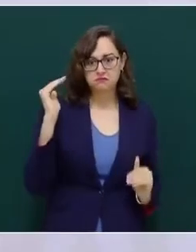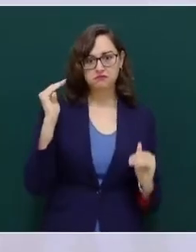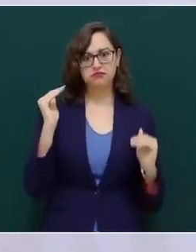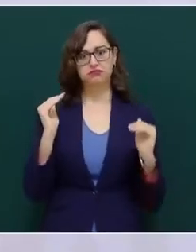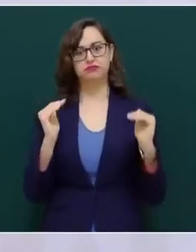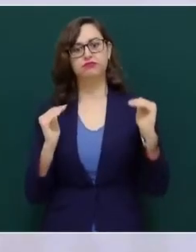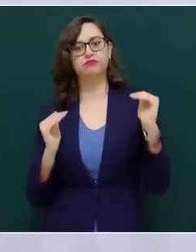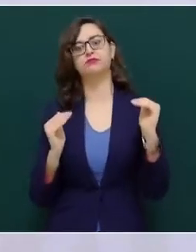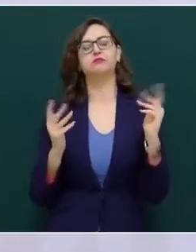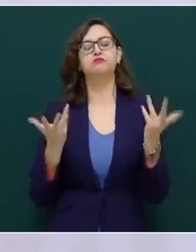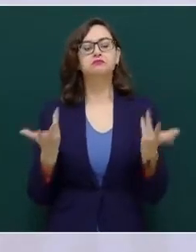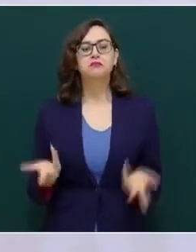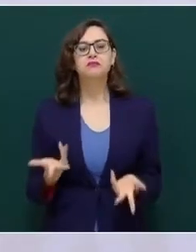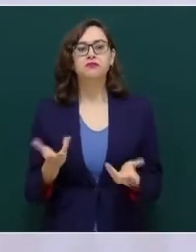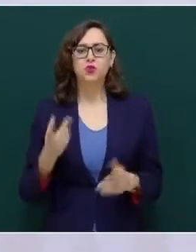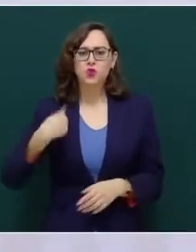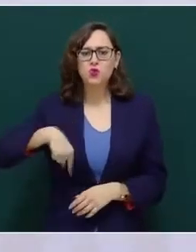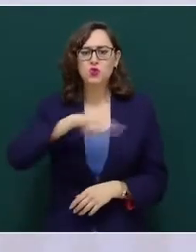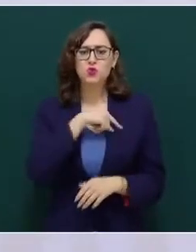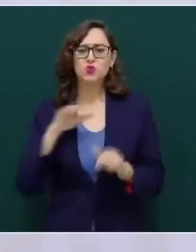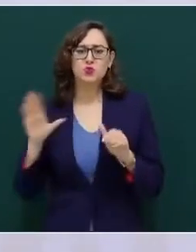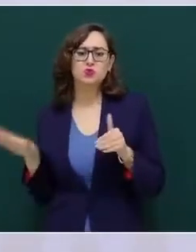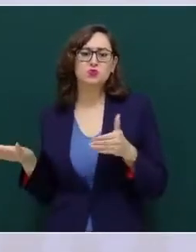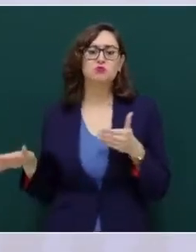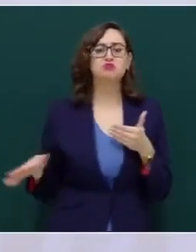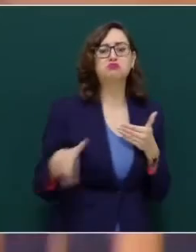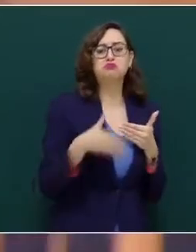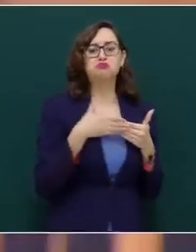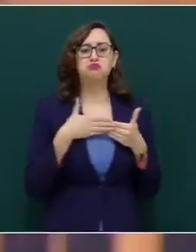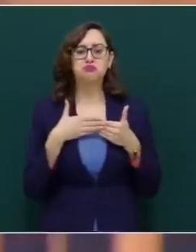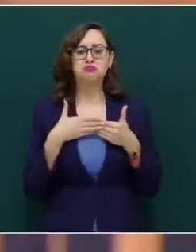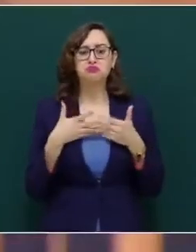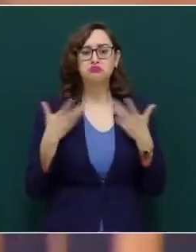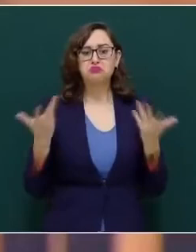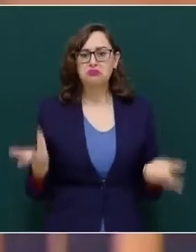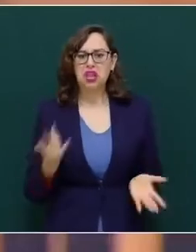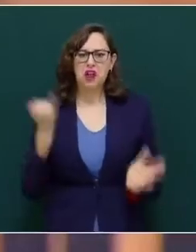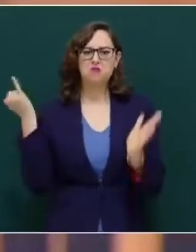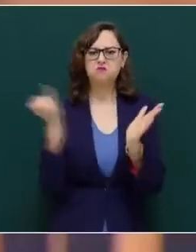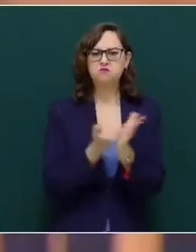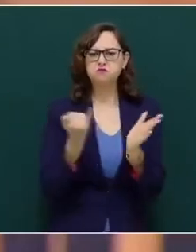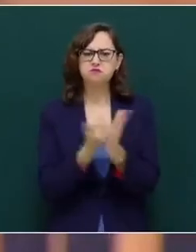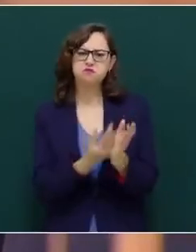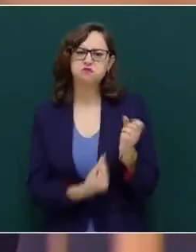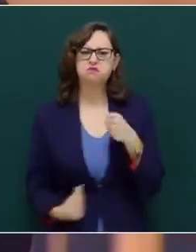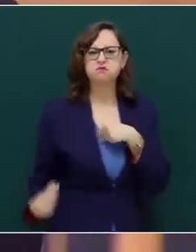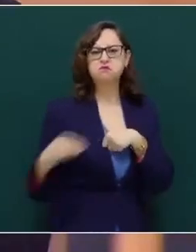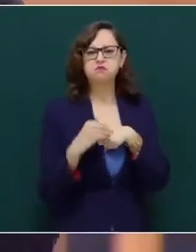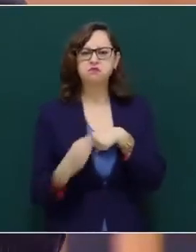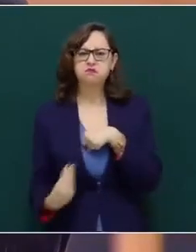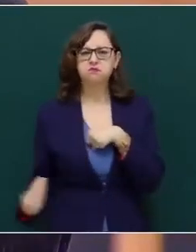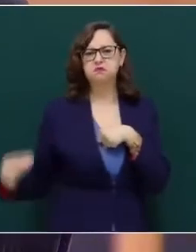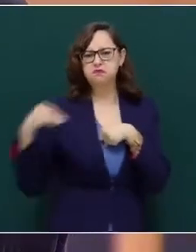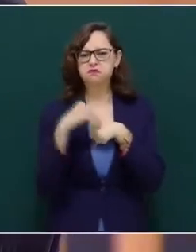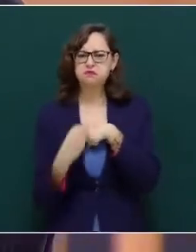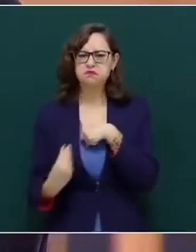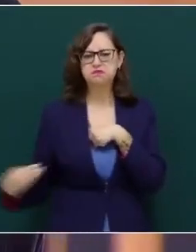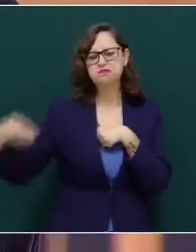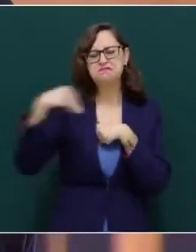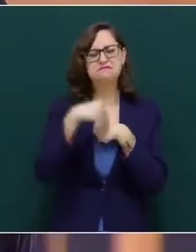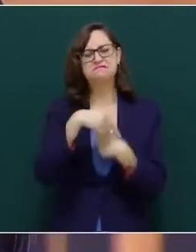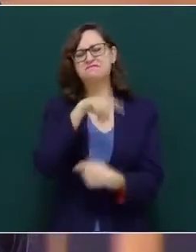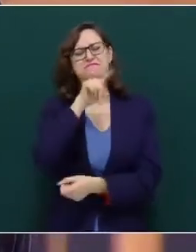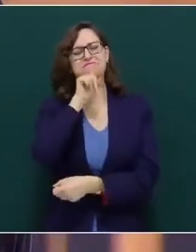cerrar nuestras economías ni apostar a la aplicación de aranceles a países exportadores del mundo y mucho